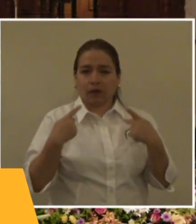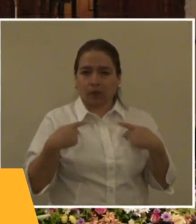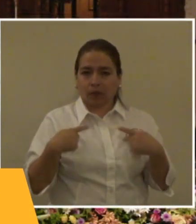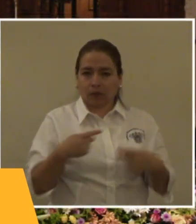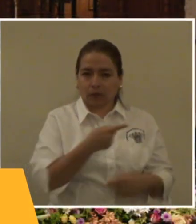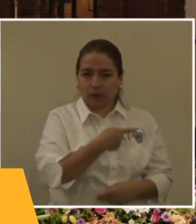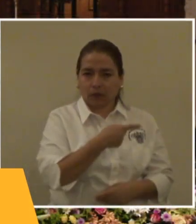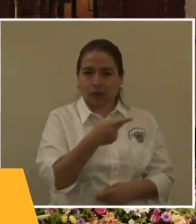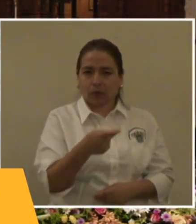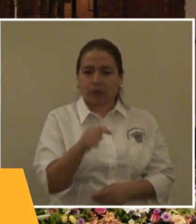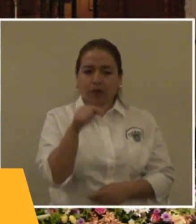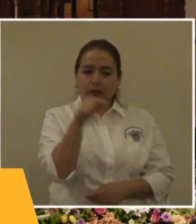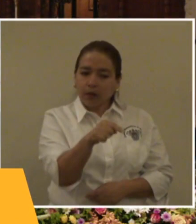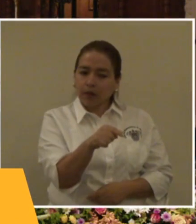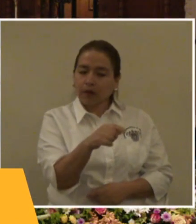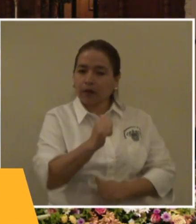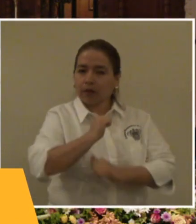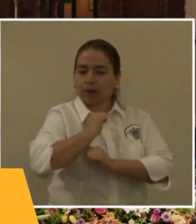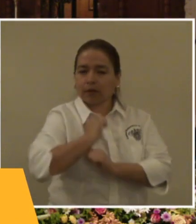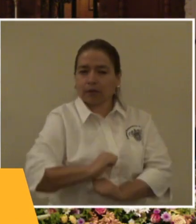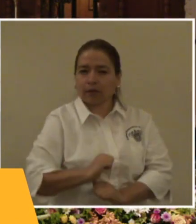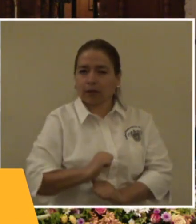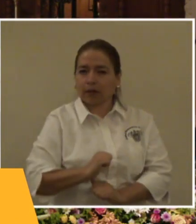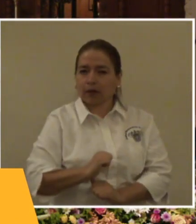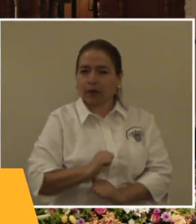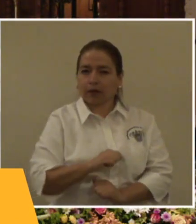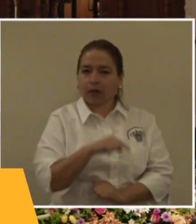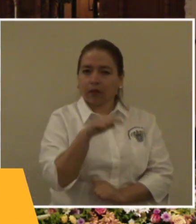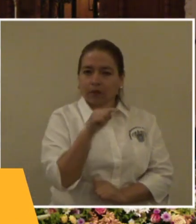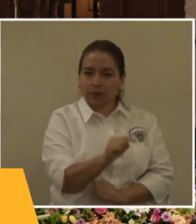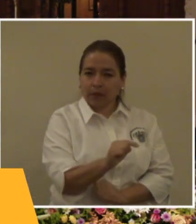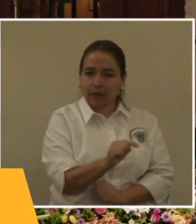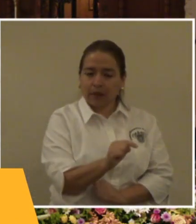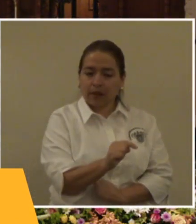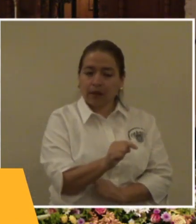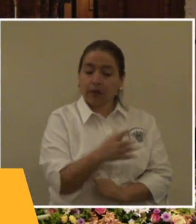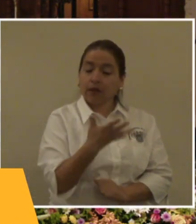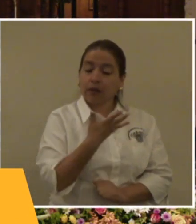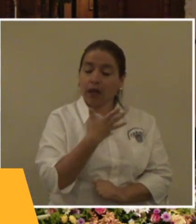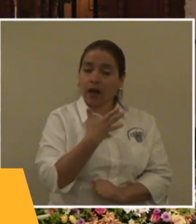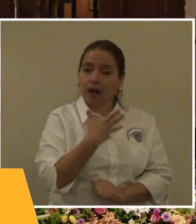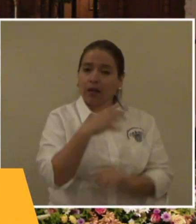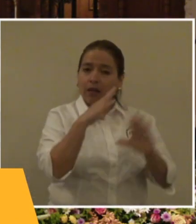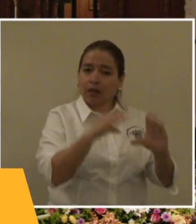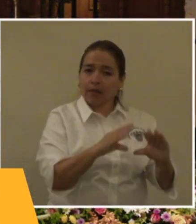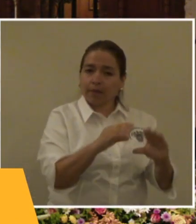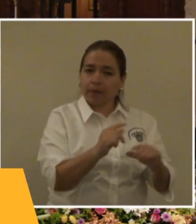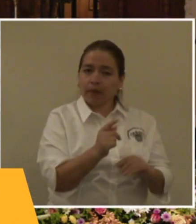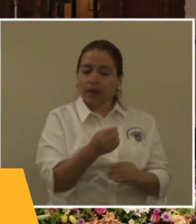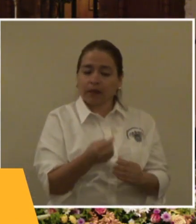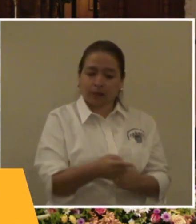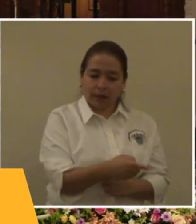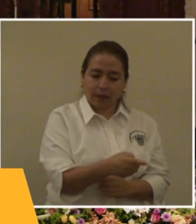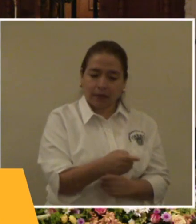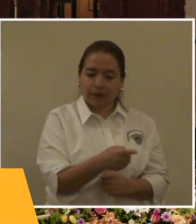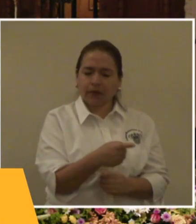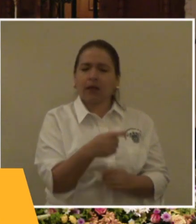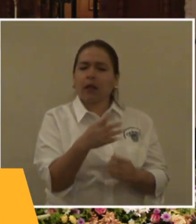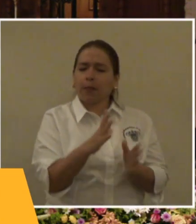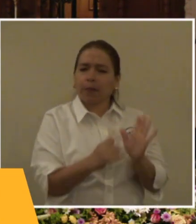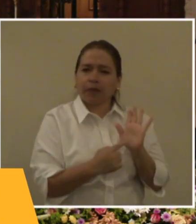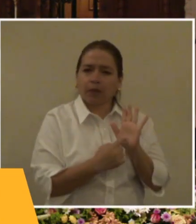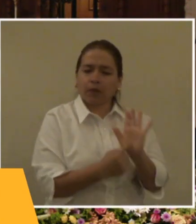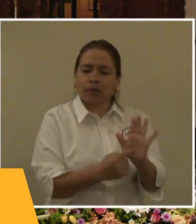Él tiene la tarea de llevar la buena noticia del resucitado.